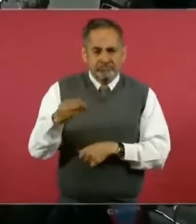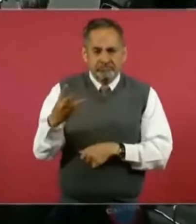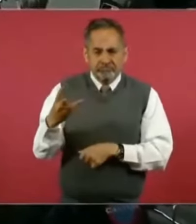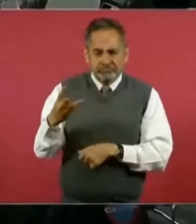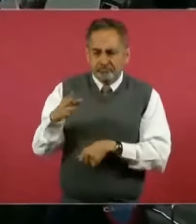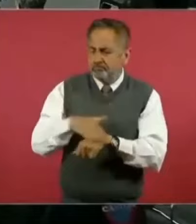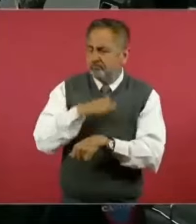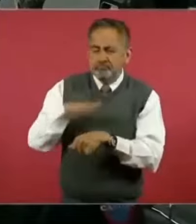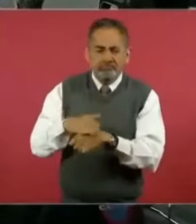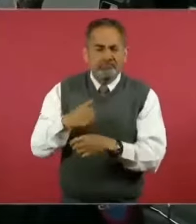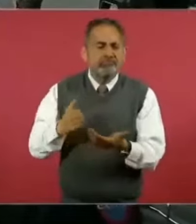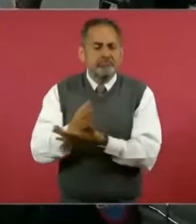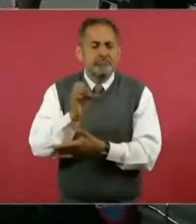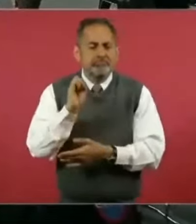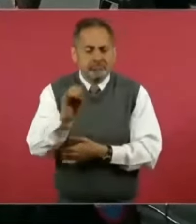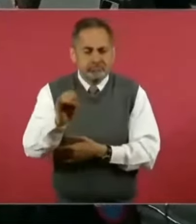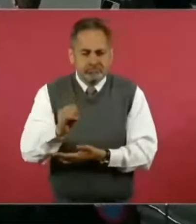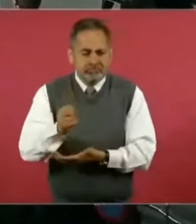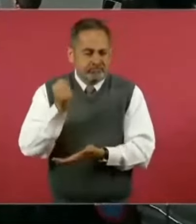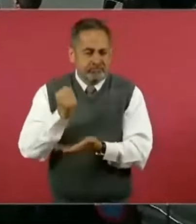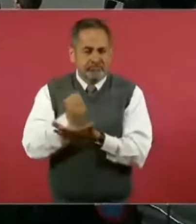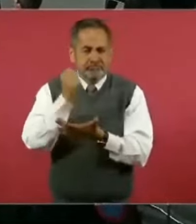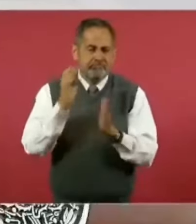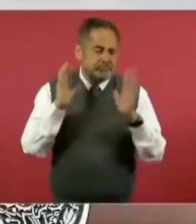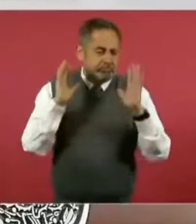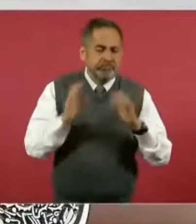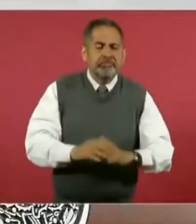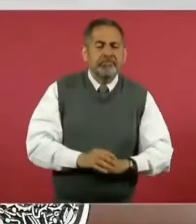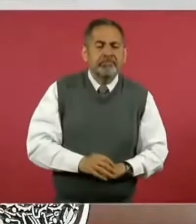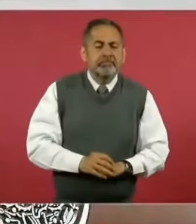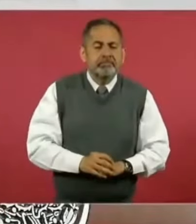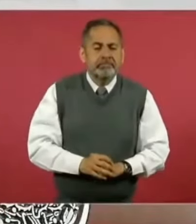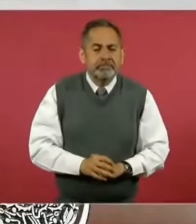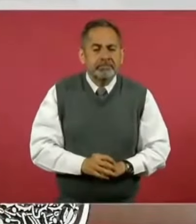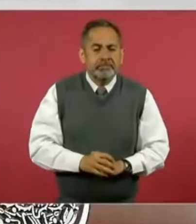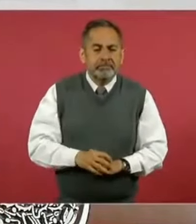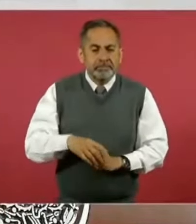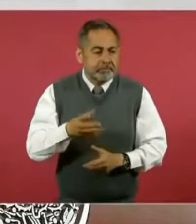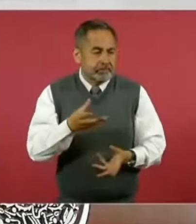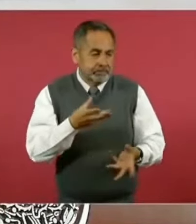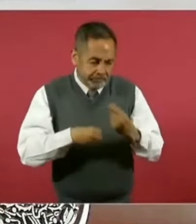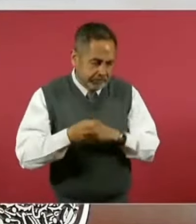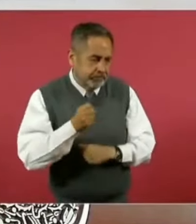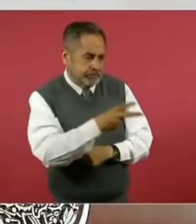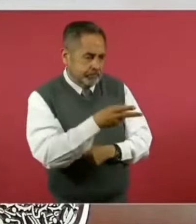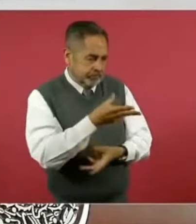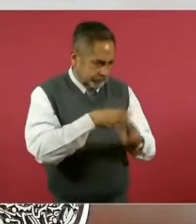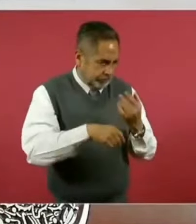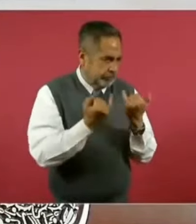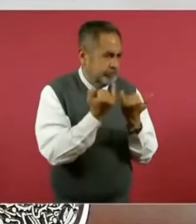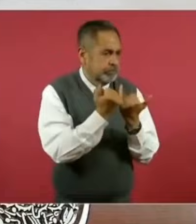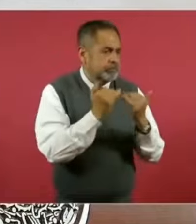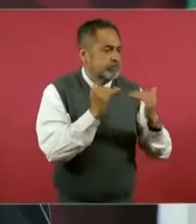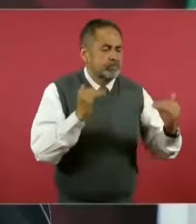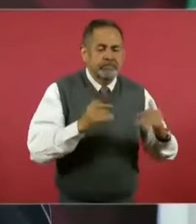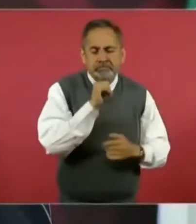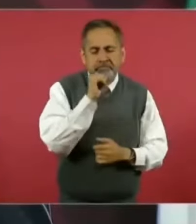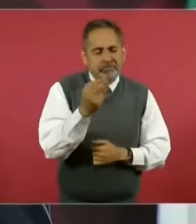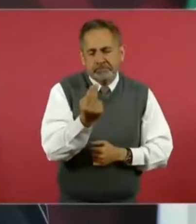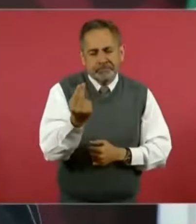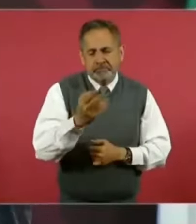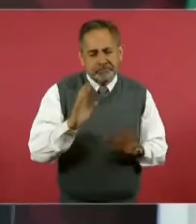dar esa concesión que hubiese sido